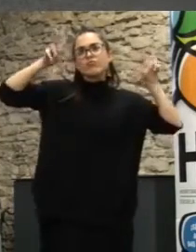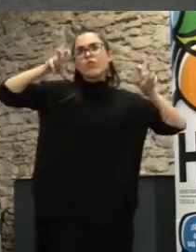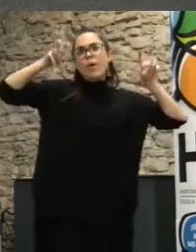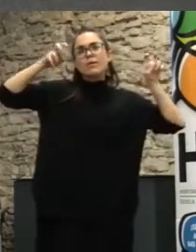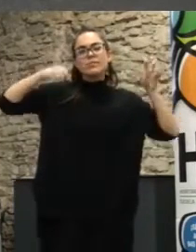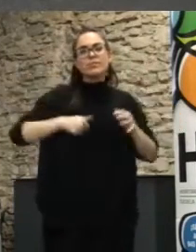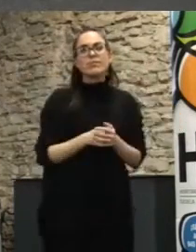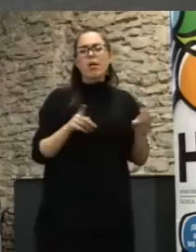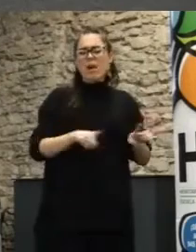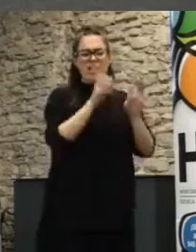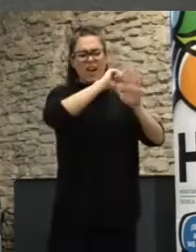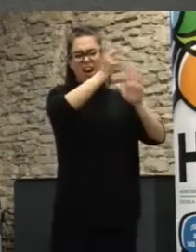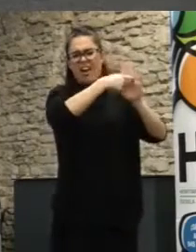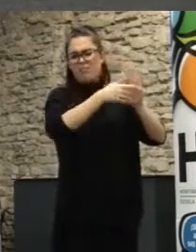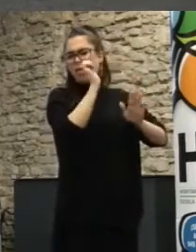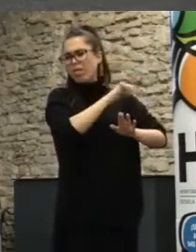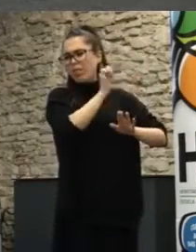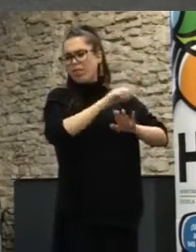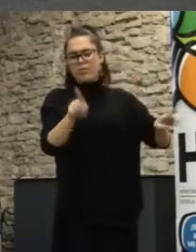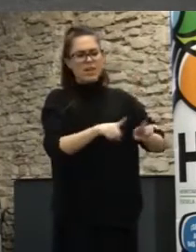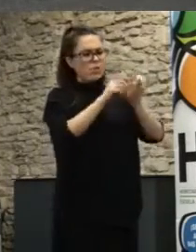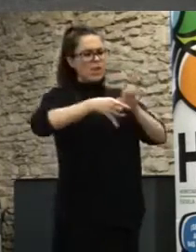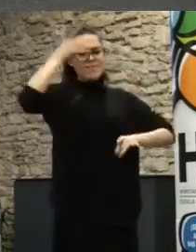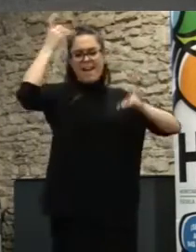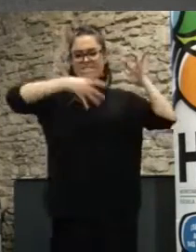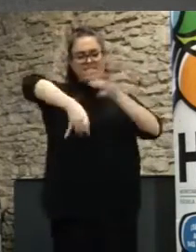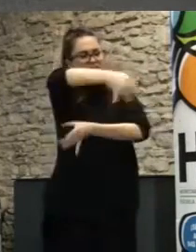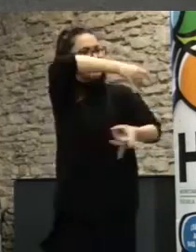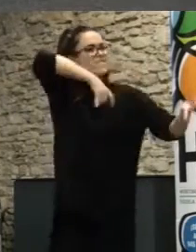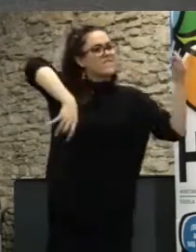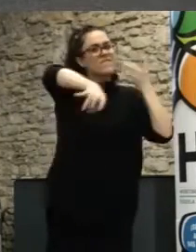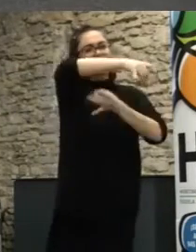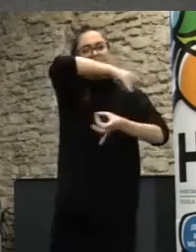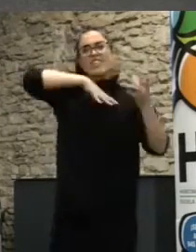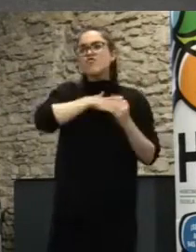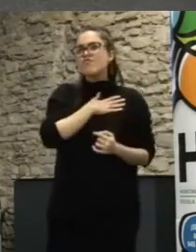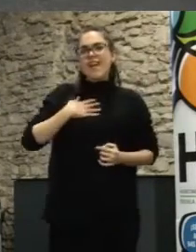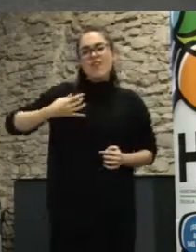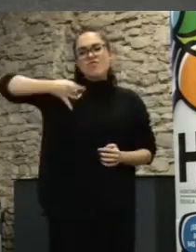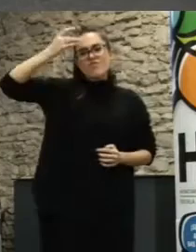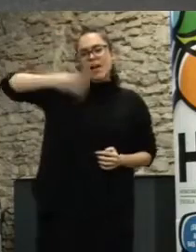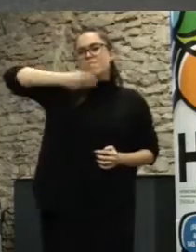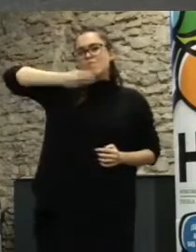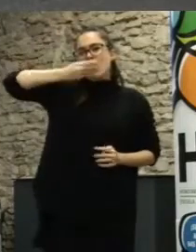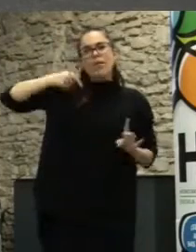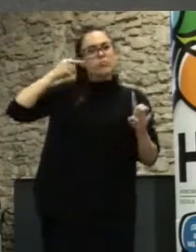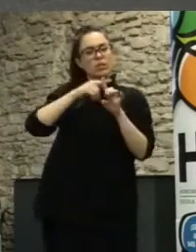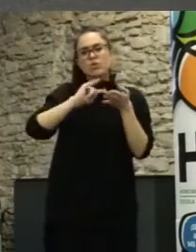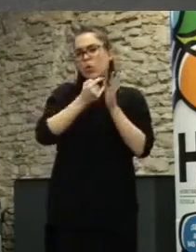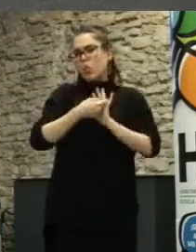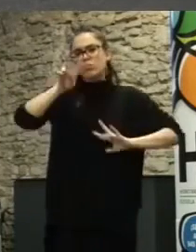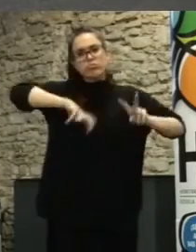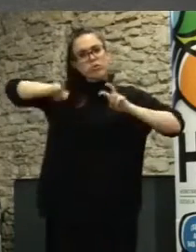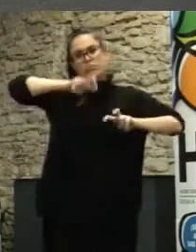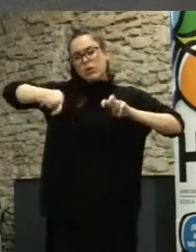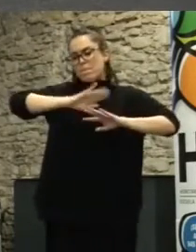igual que legislación haya me da lo mismo yo lo que quiero es buenas ideas para solucionar tus problemas y